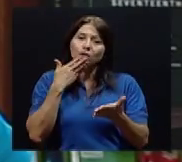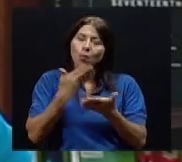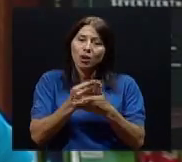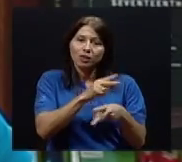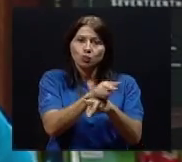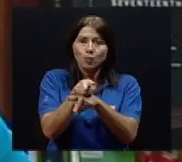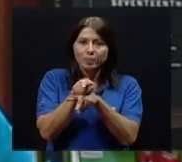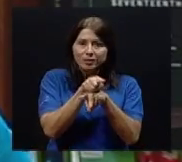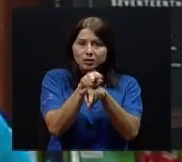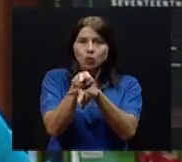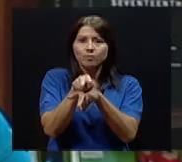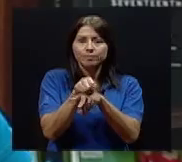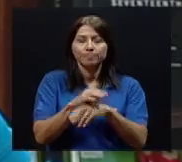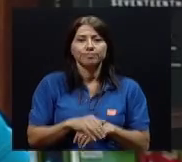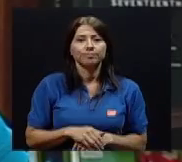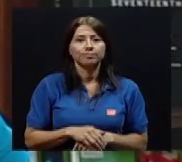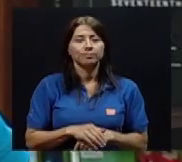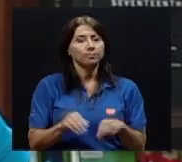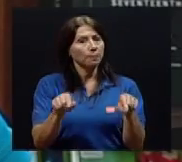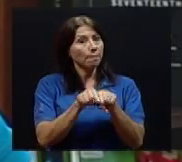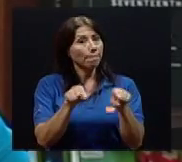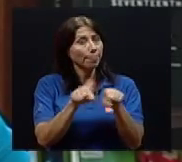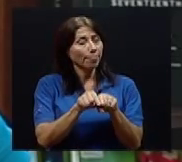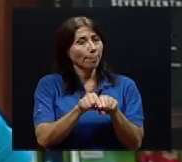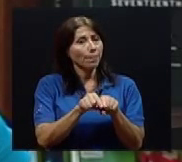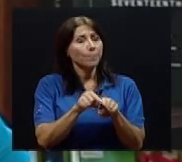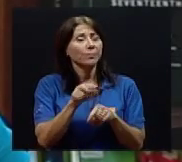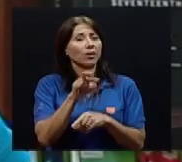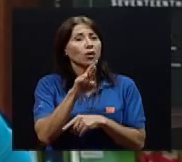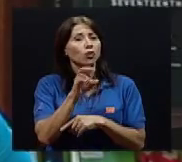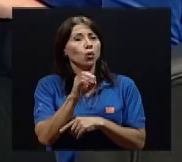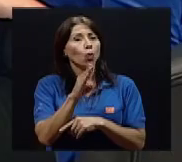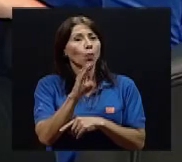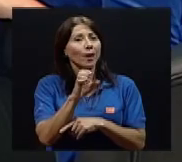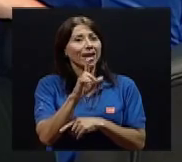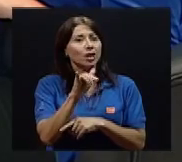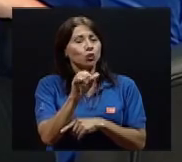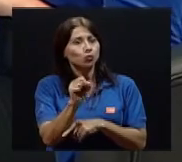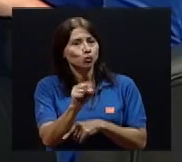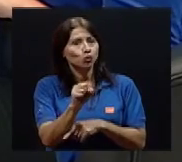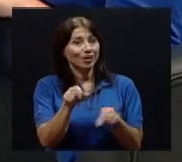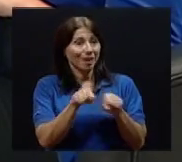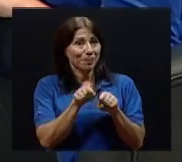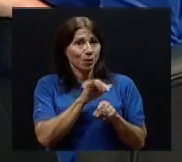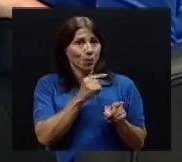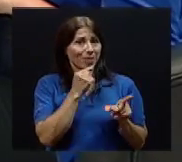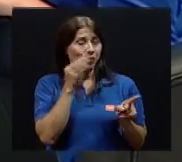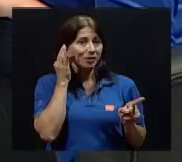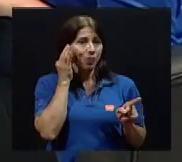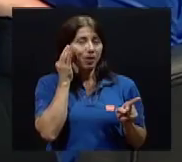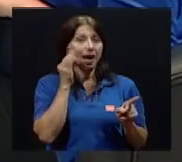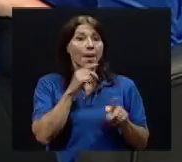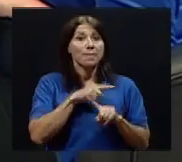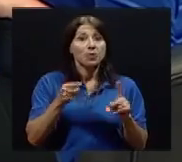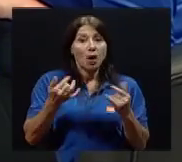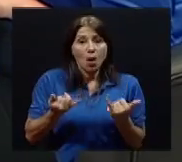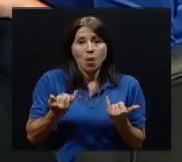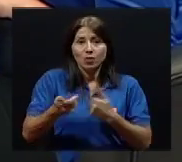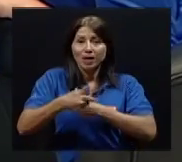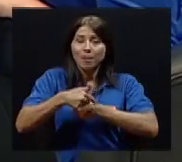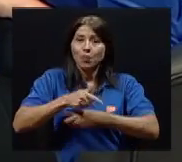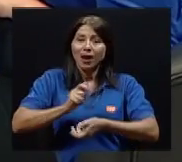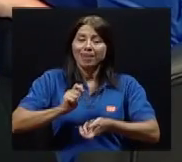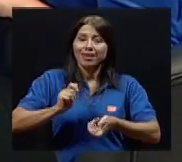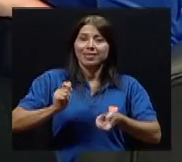en realidad. Ahí yo creo que es clave también que tengan una buena supervisión. Y es que también, Robelius, y Isaura también lo acaba de señalar